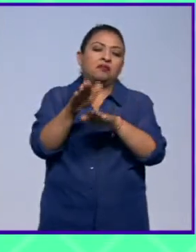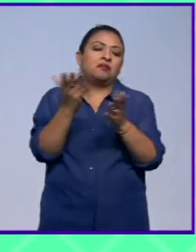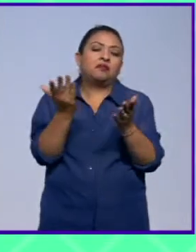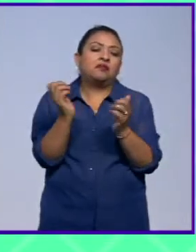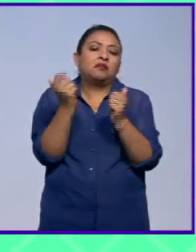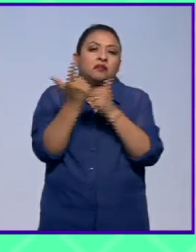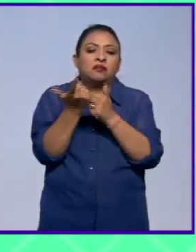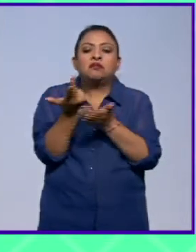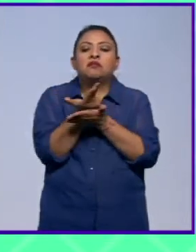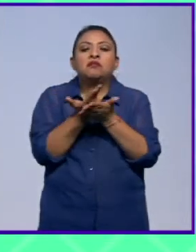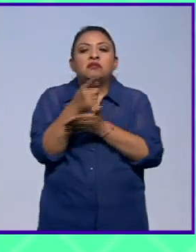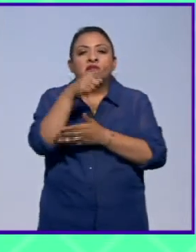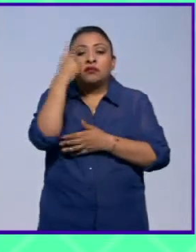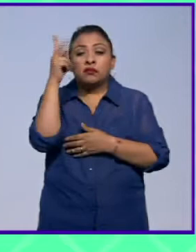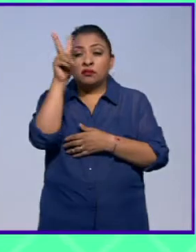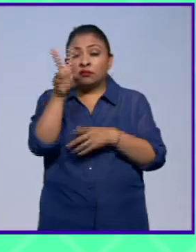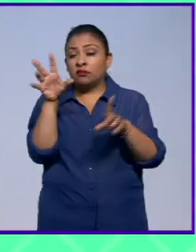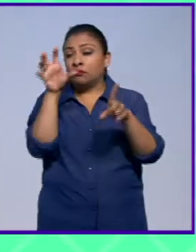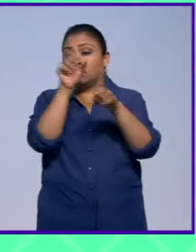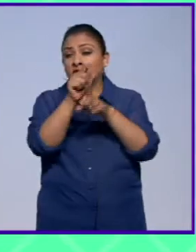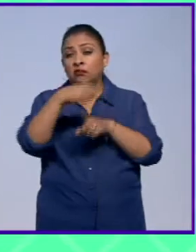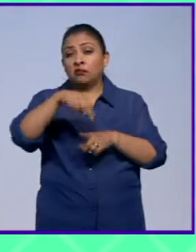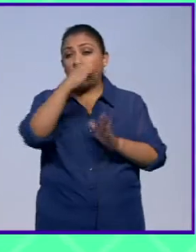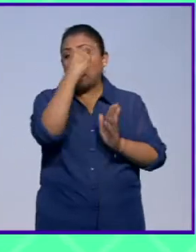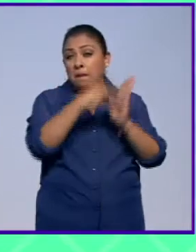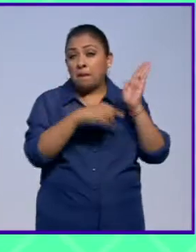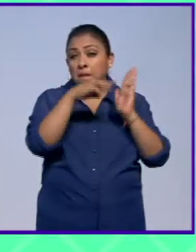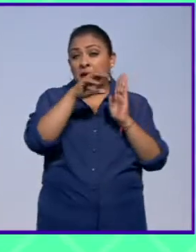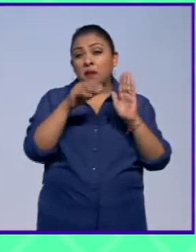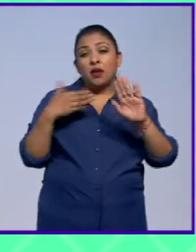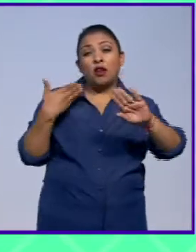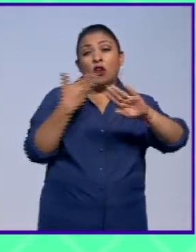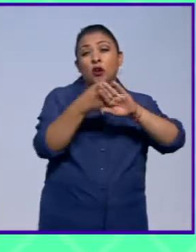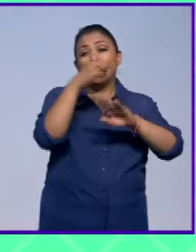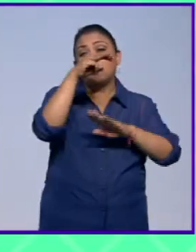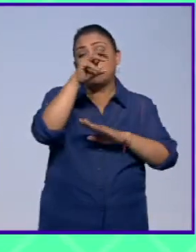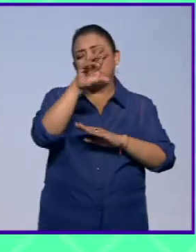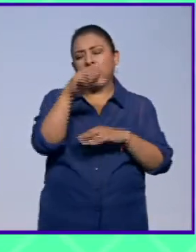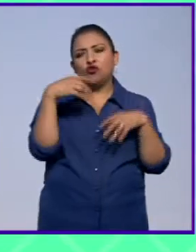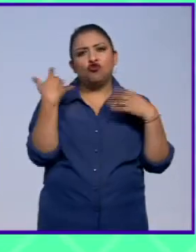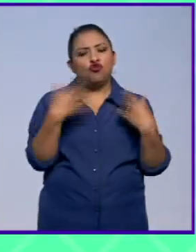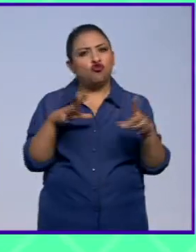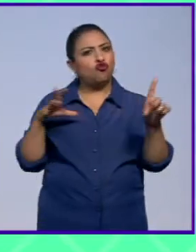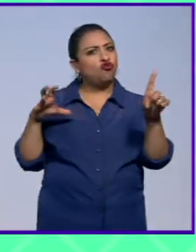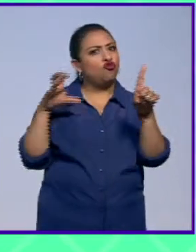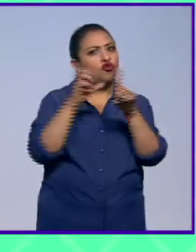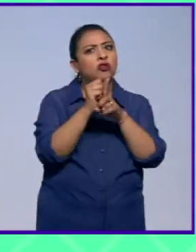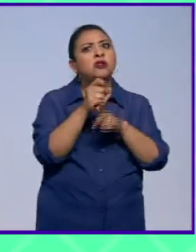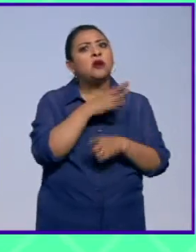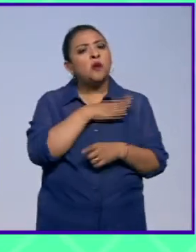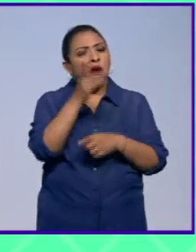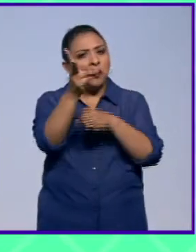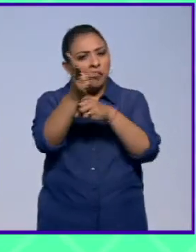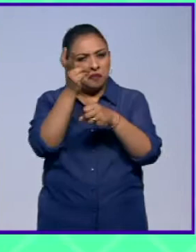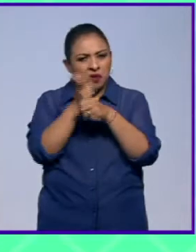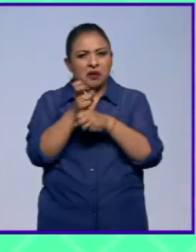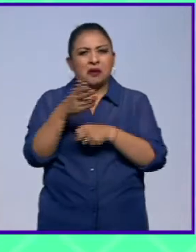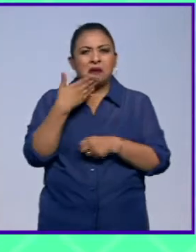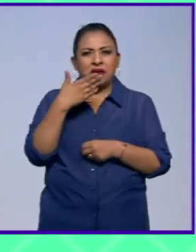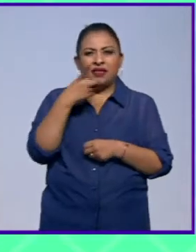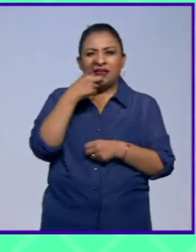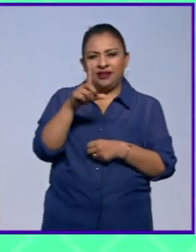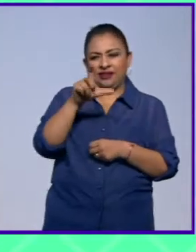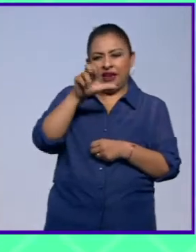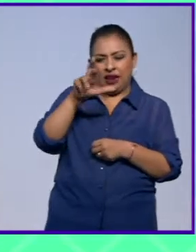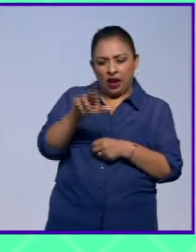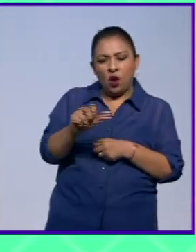trazos. Además, el desafío de los memes o contra los memes es todo un reto y qué bueno que se invite, como bien refieres Laura, a la